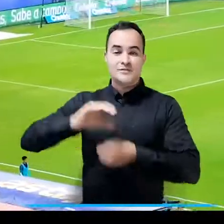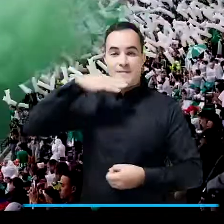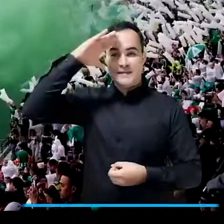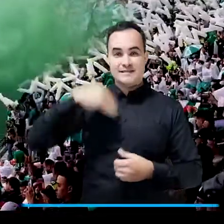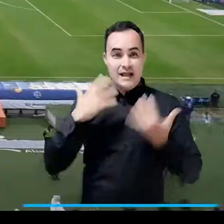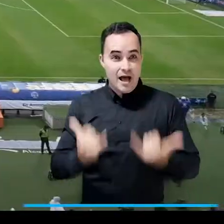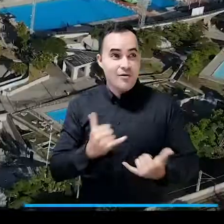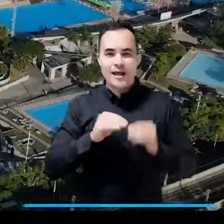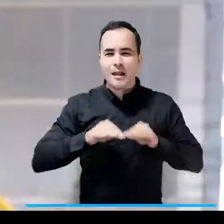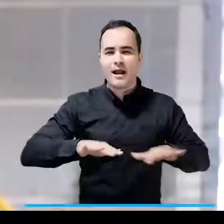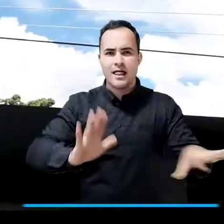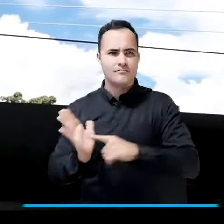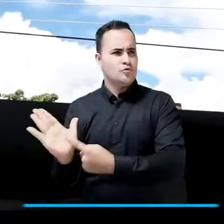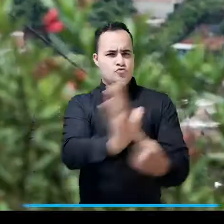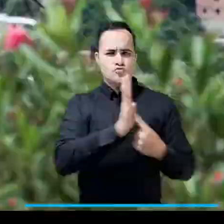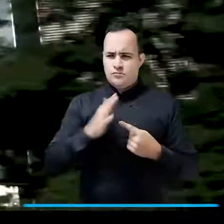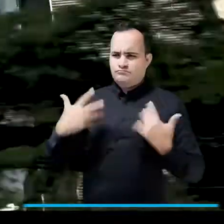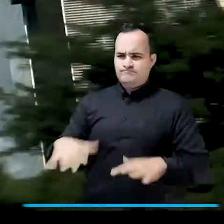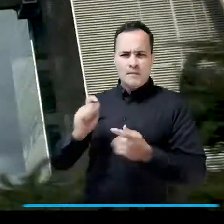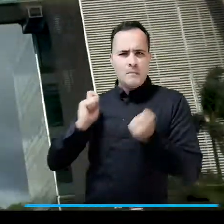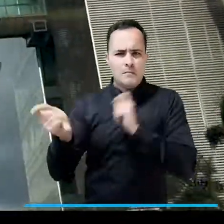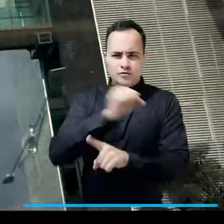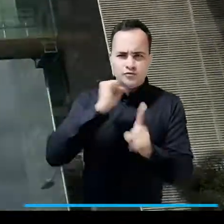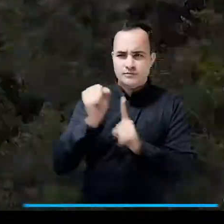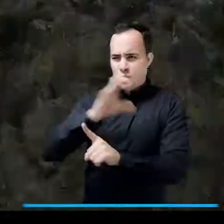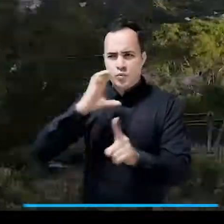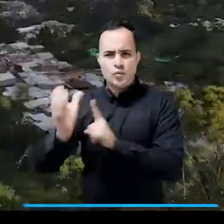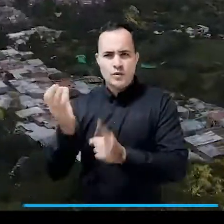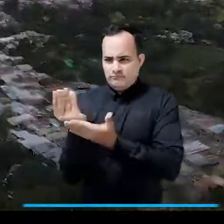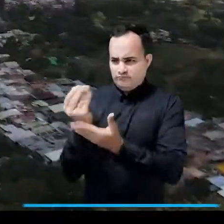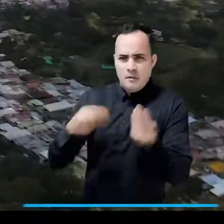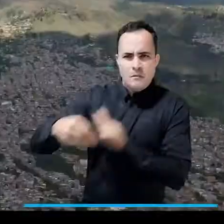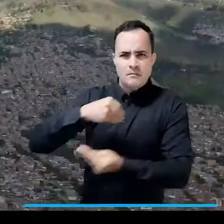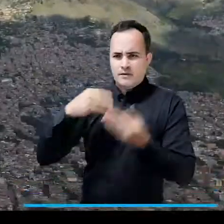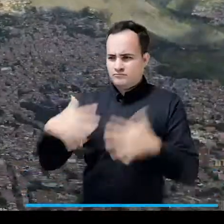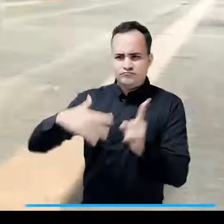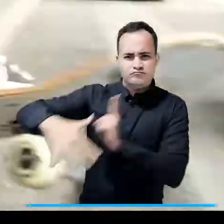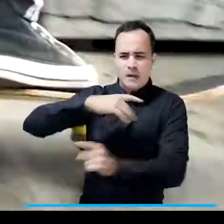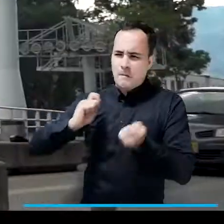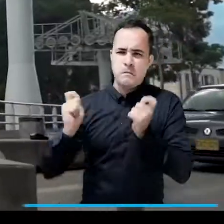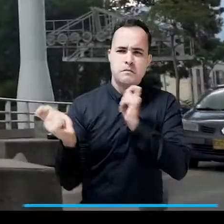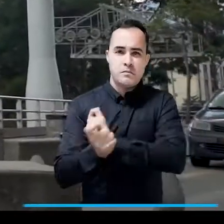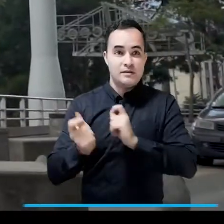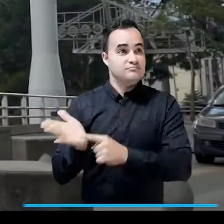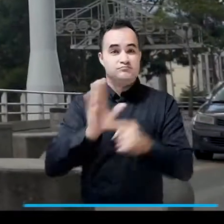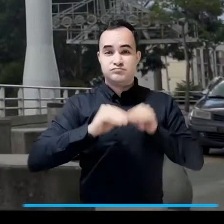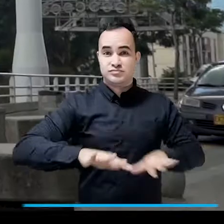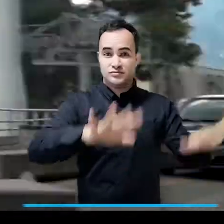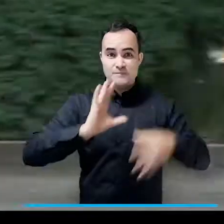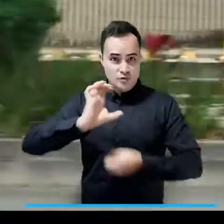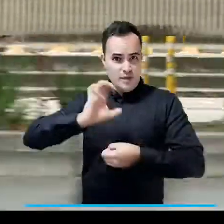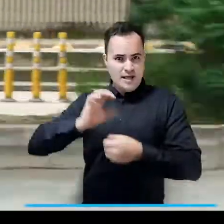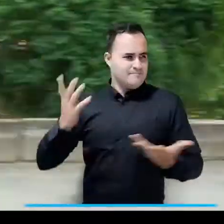Medellín es hoy un ejemplo mundial de transformación social, cultural, económica y ambiental. Somos una ciudad que ha sabido encontrar su